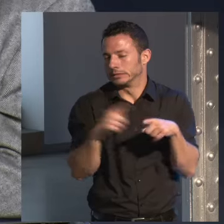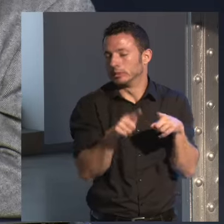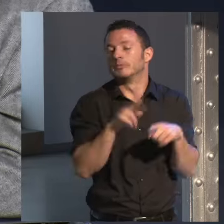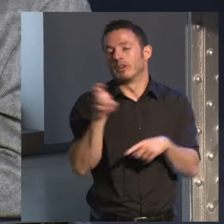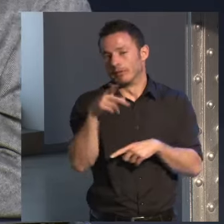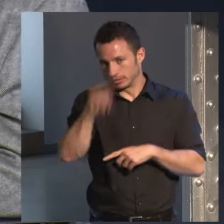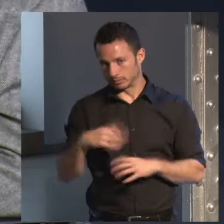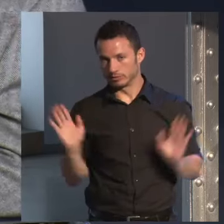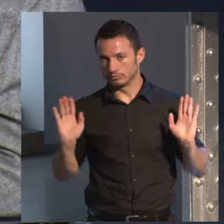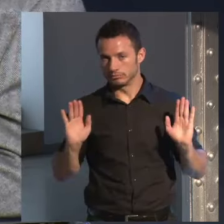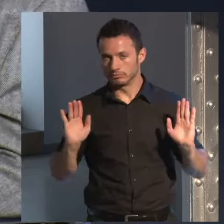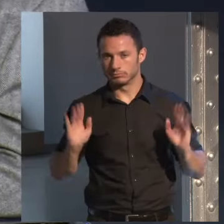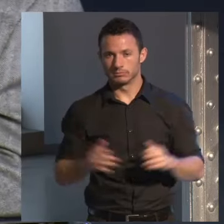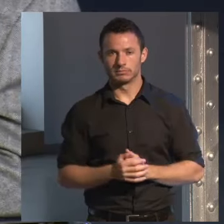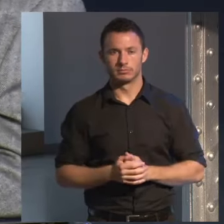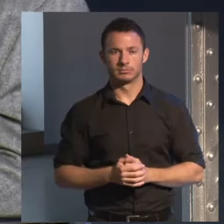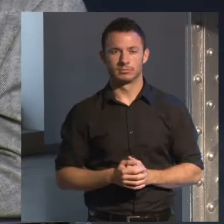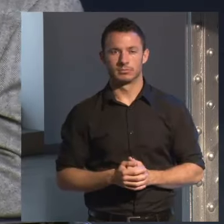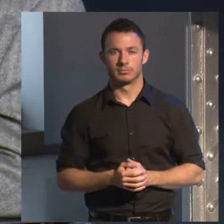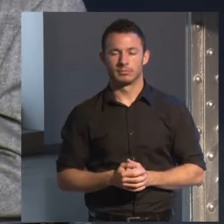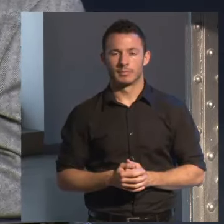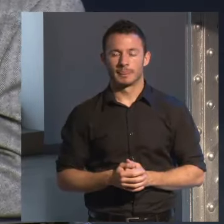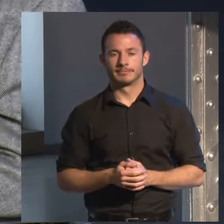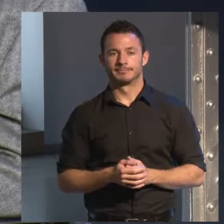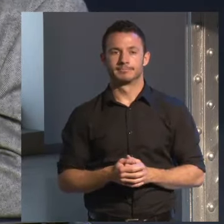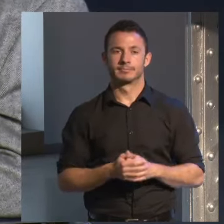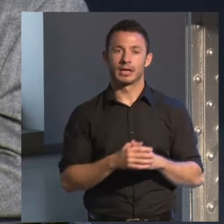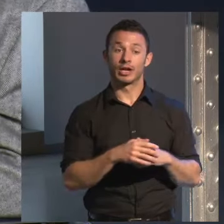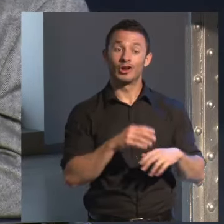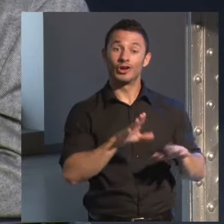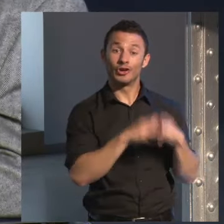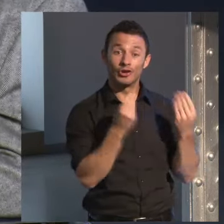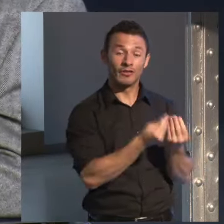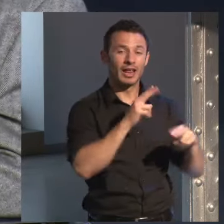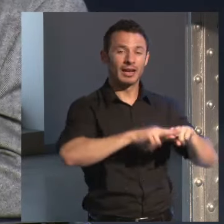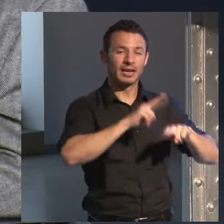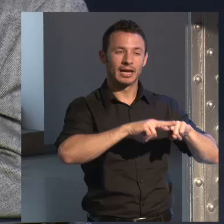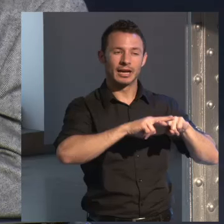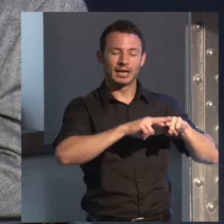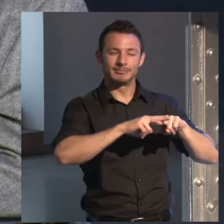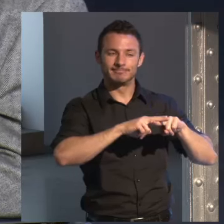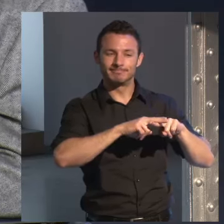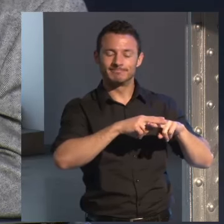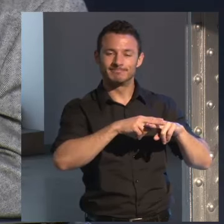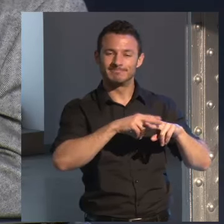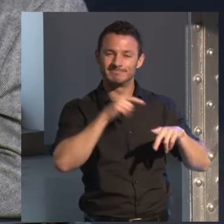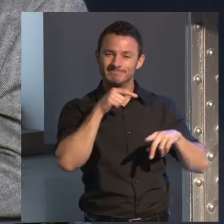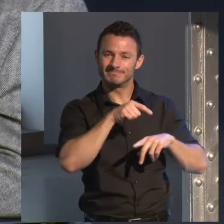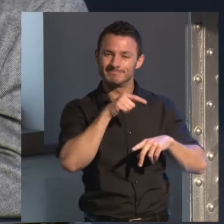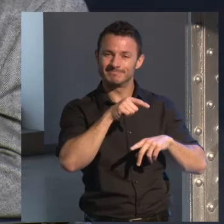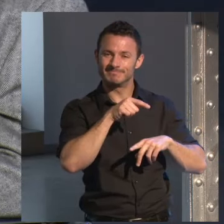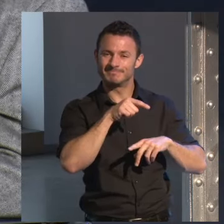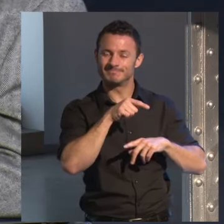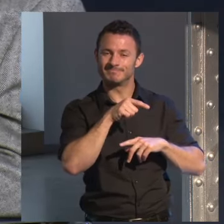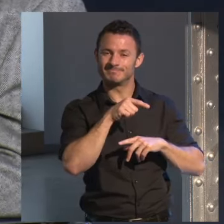un poco por decirlo de alguna forma la novela negra tiene más es un